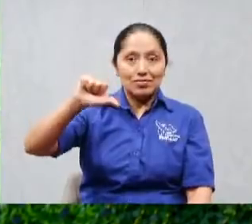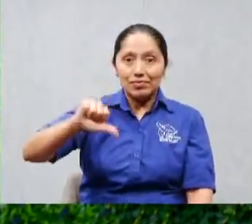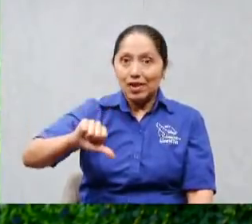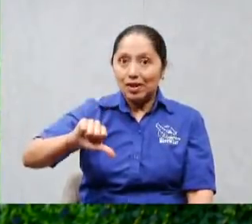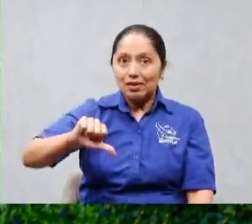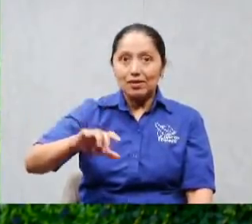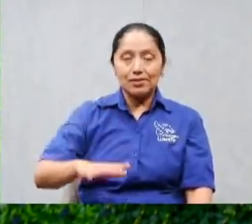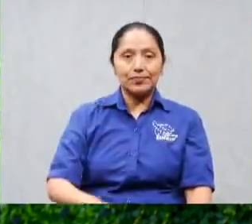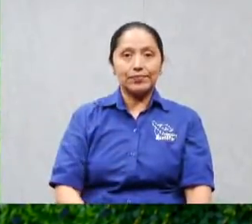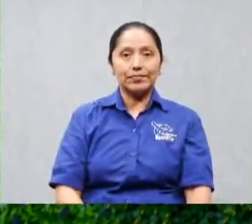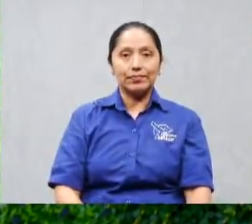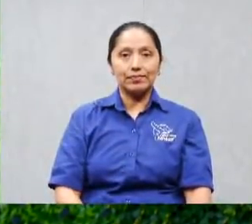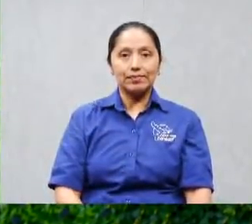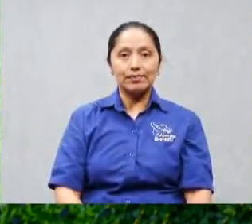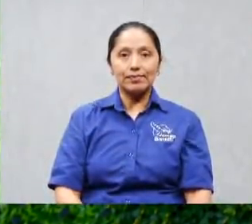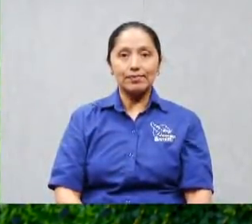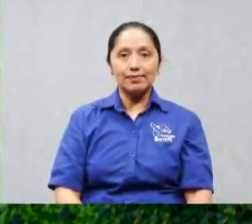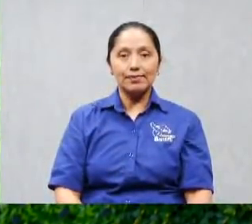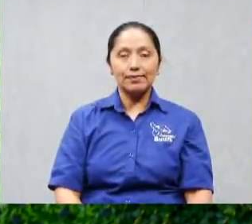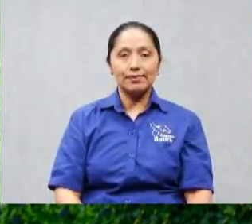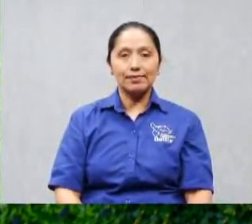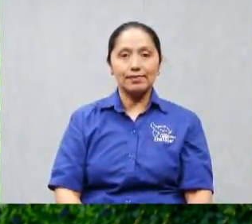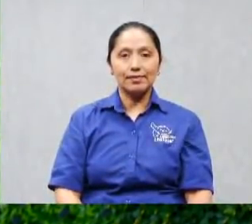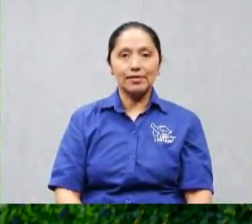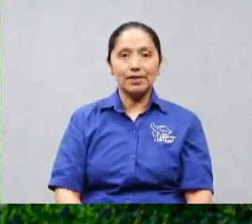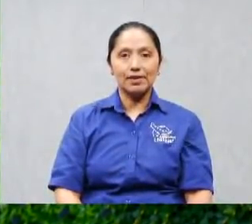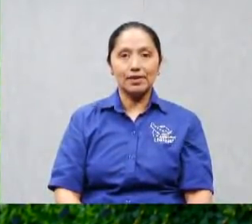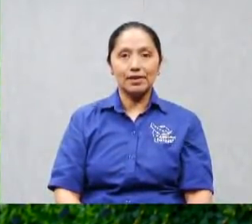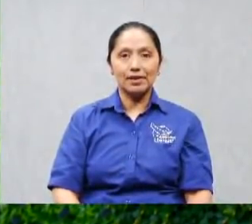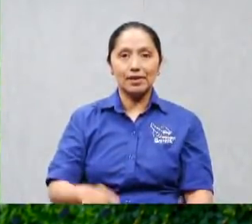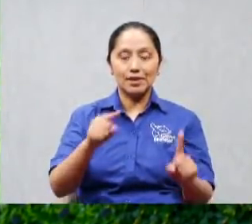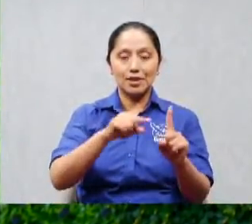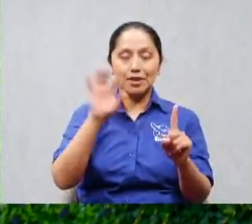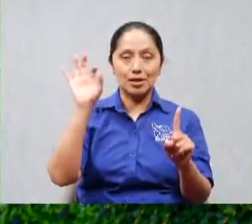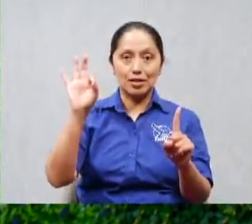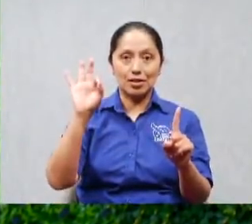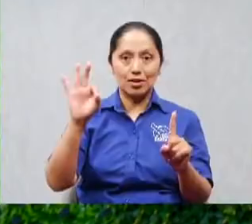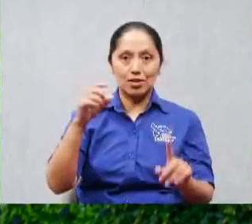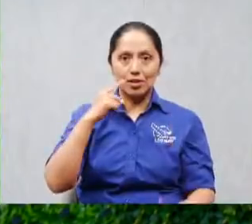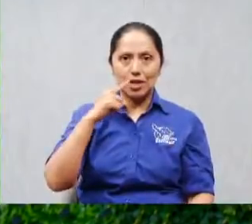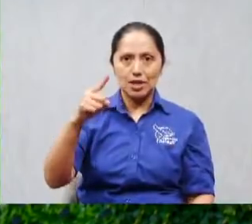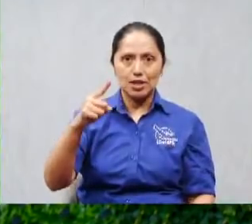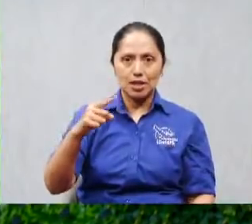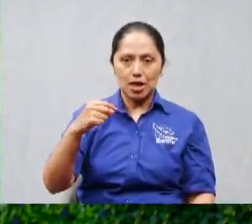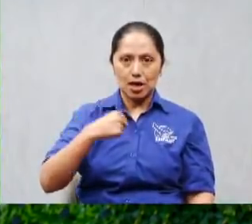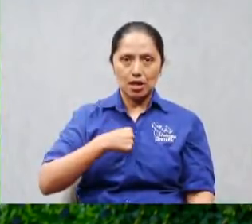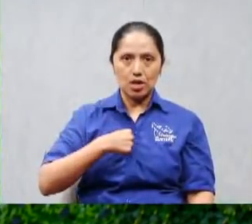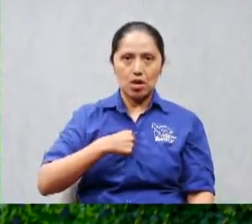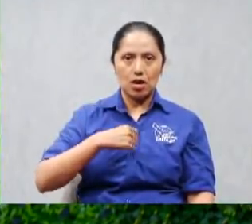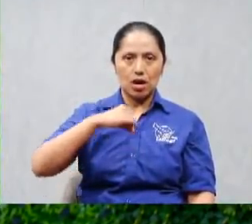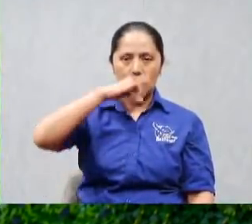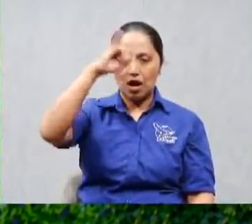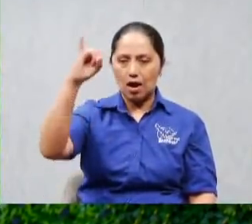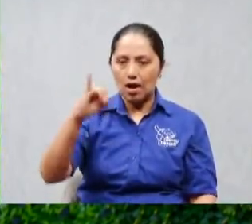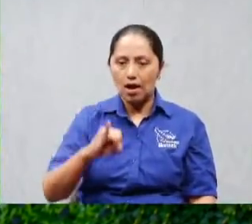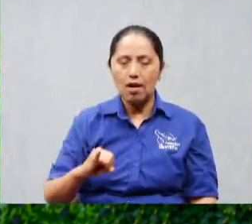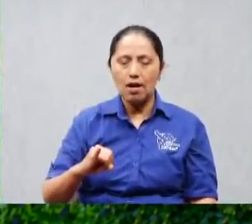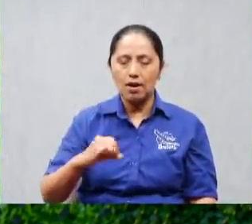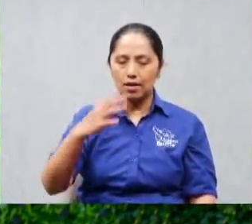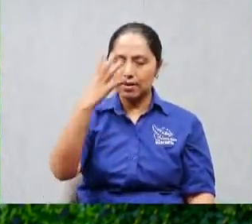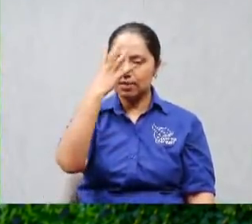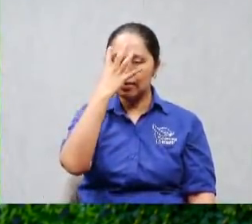sentía mal y él jamás desde los 12 años no peco y ya era viejo dije wow